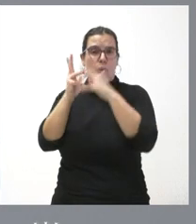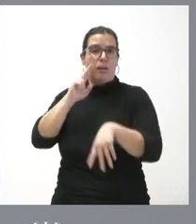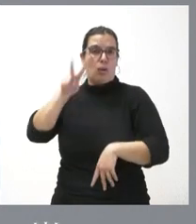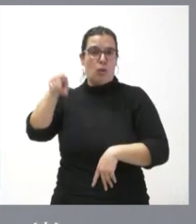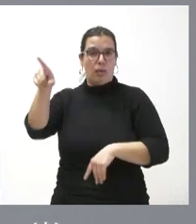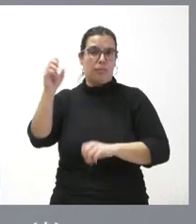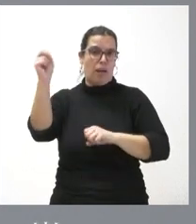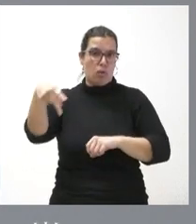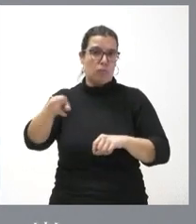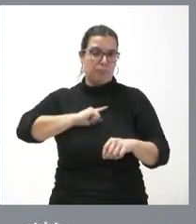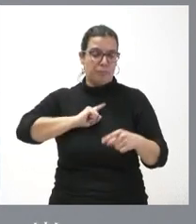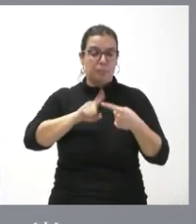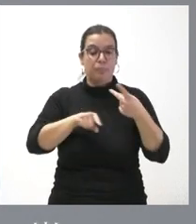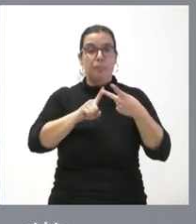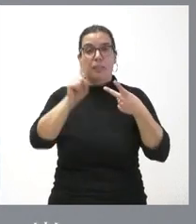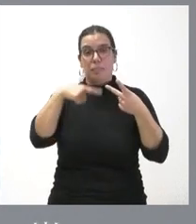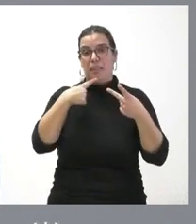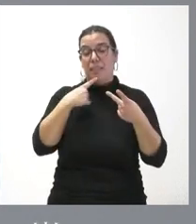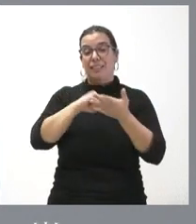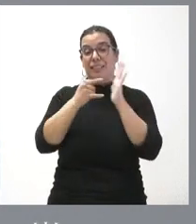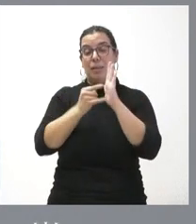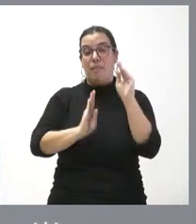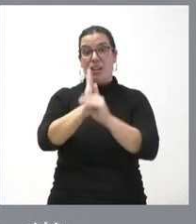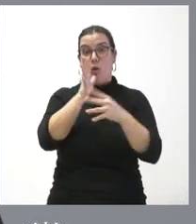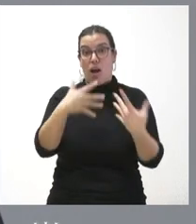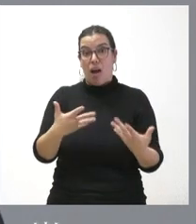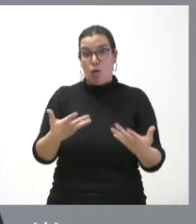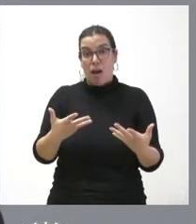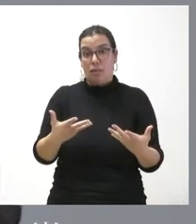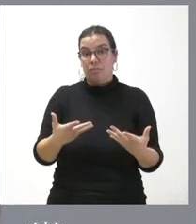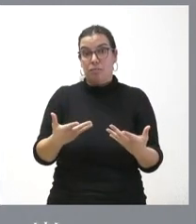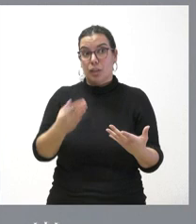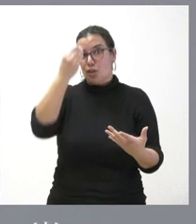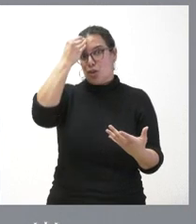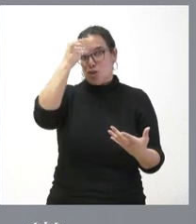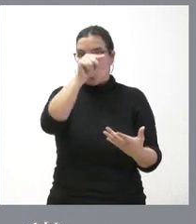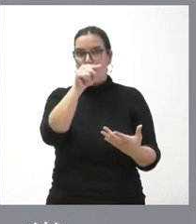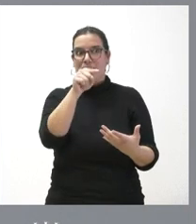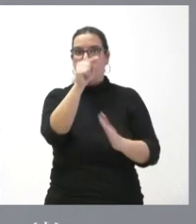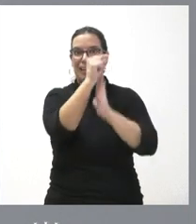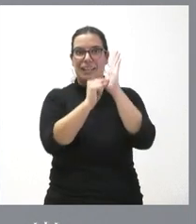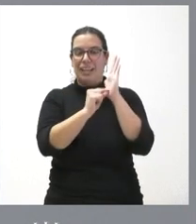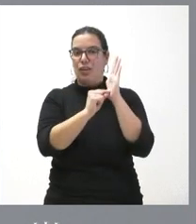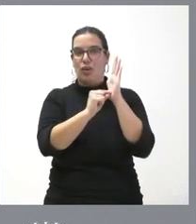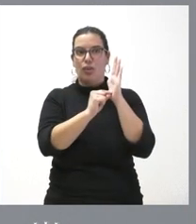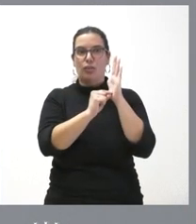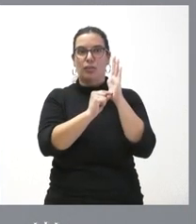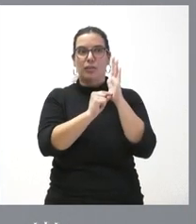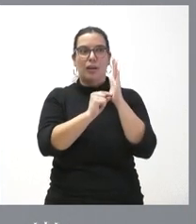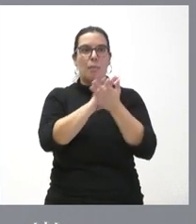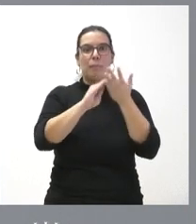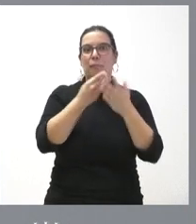reconoce también que el propio sistema de financiación actual no contempla suficientemente los criterios relacionados con la despoblación